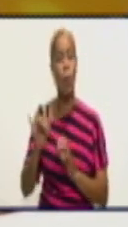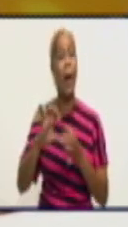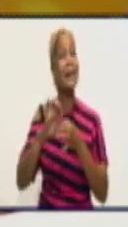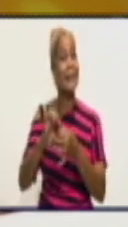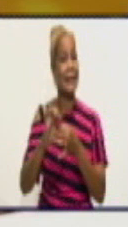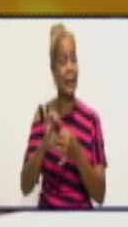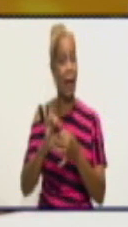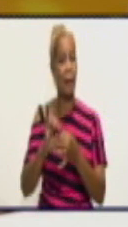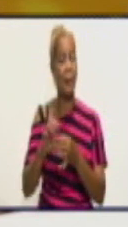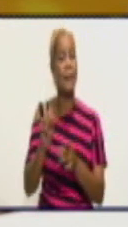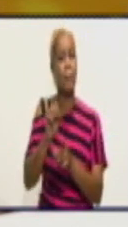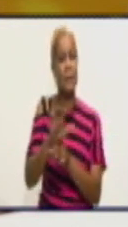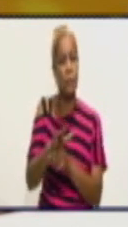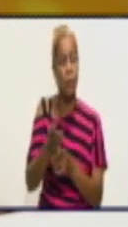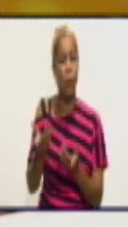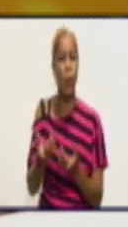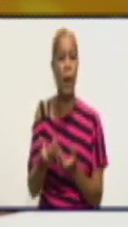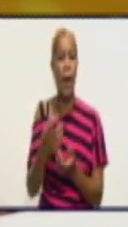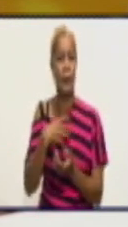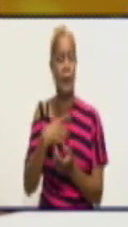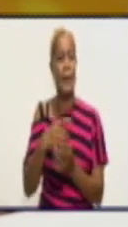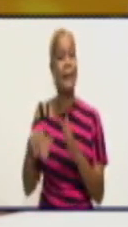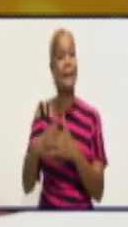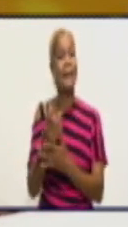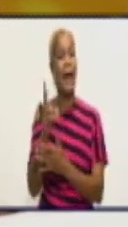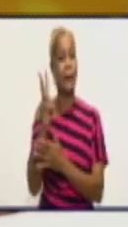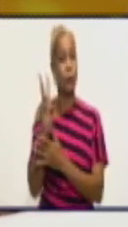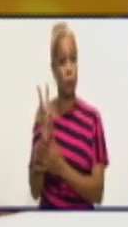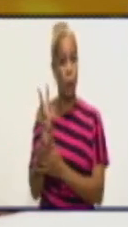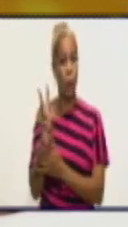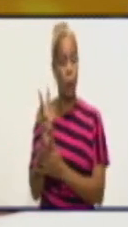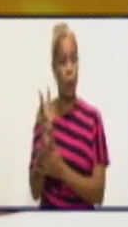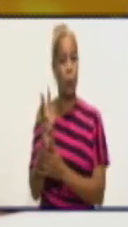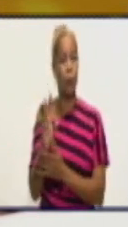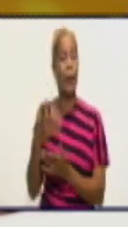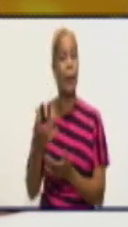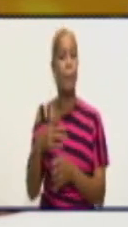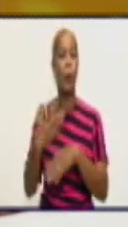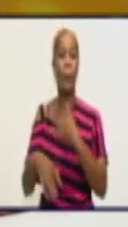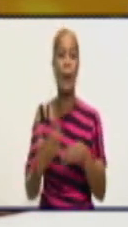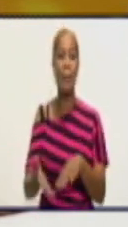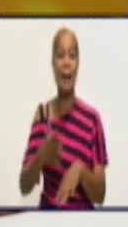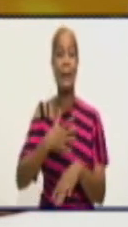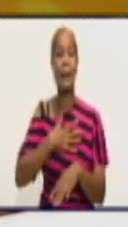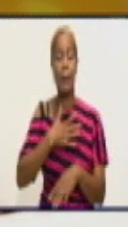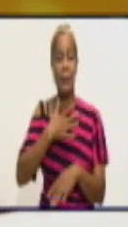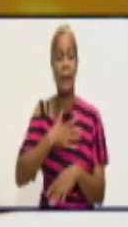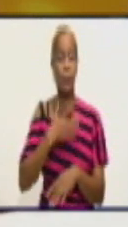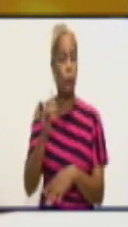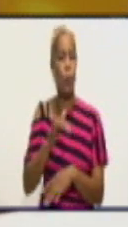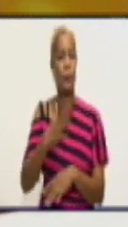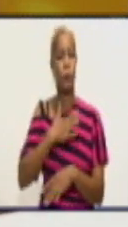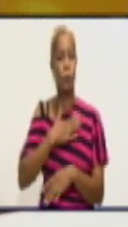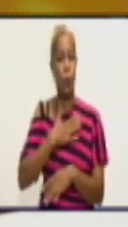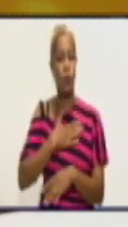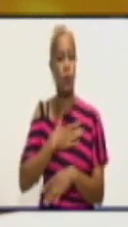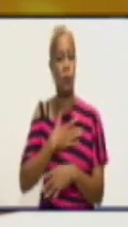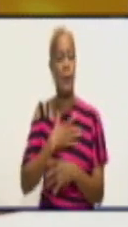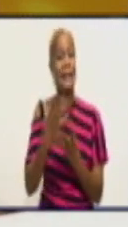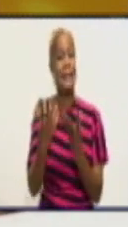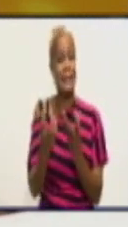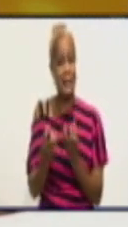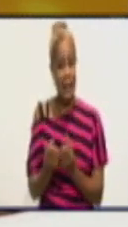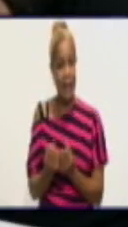a presentar el día 2 manifestaciones respiratorias dadas por tos húmedas. Y por